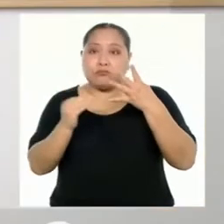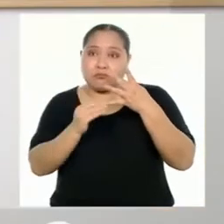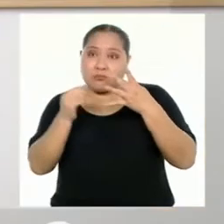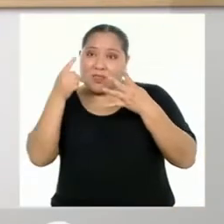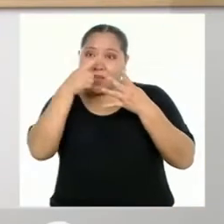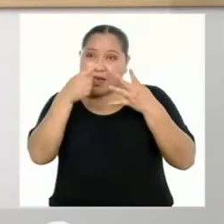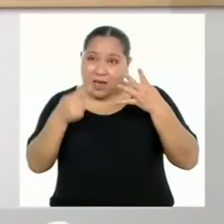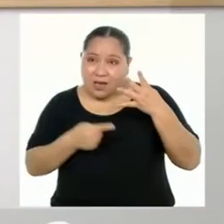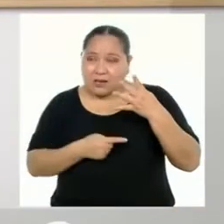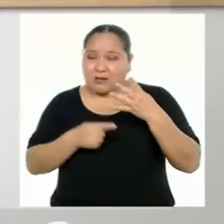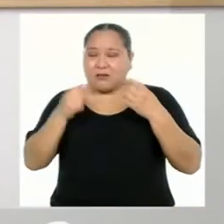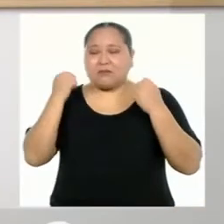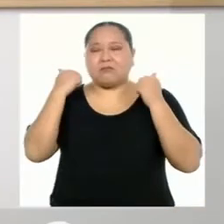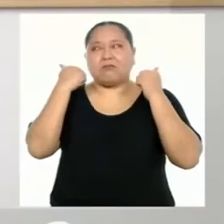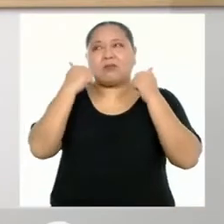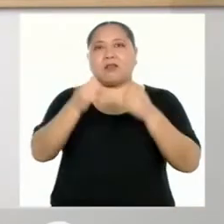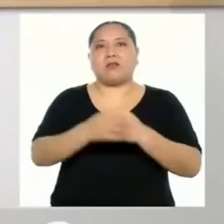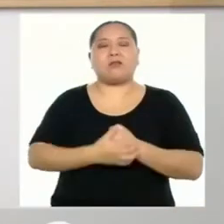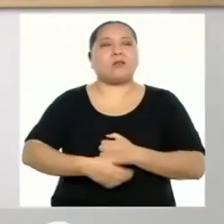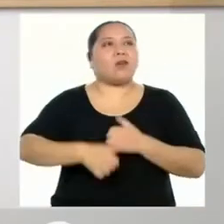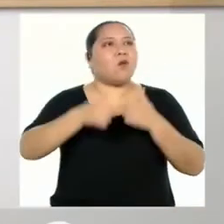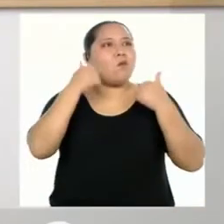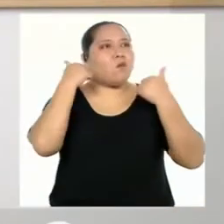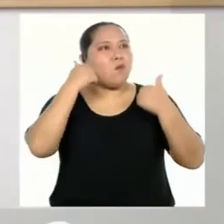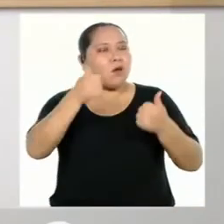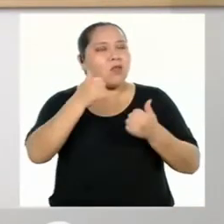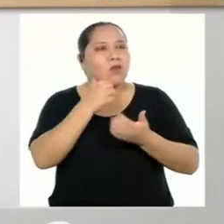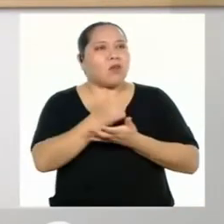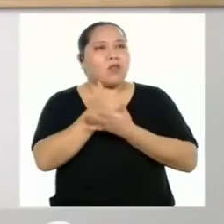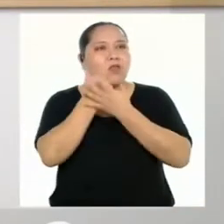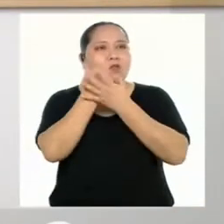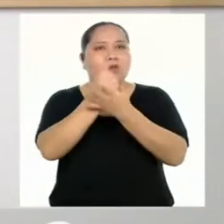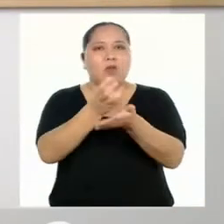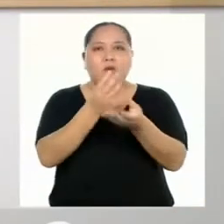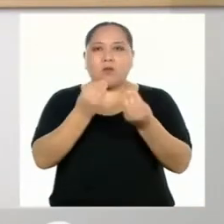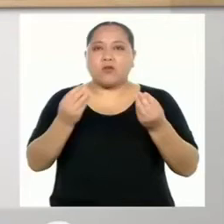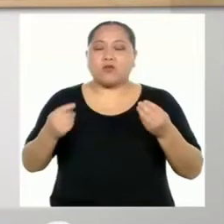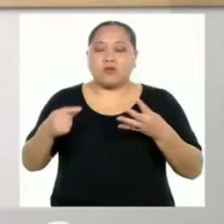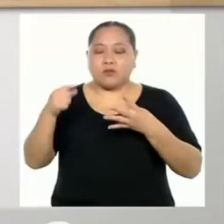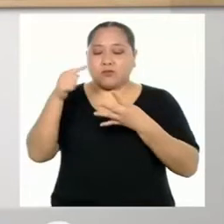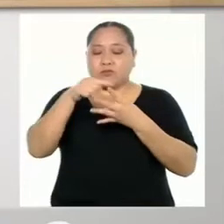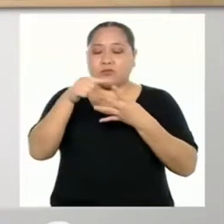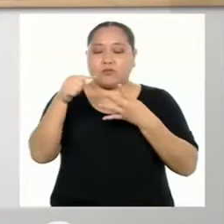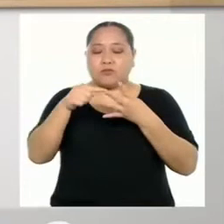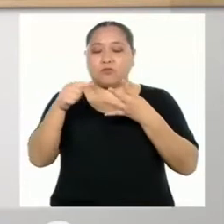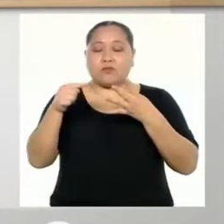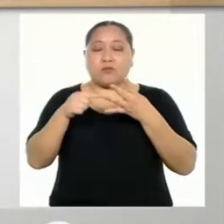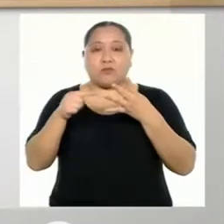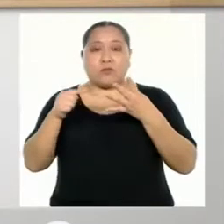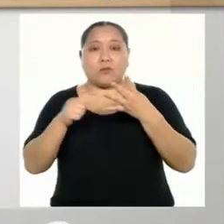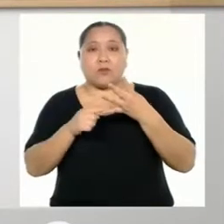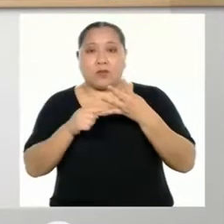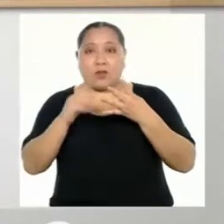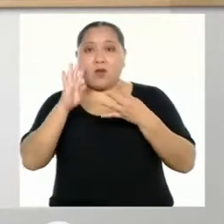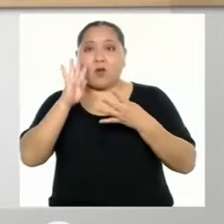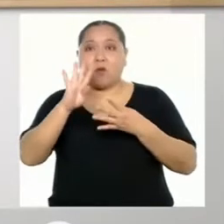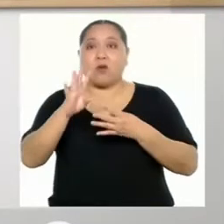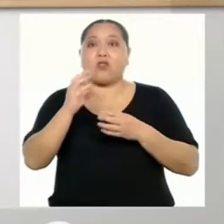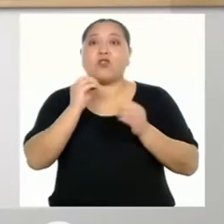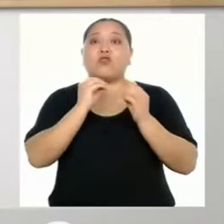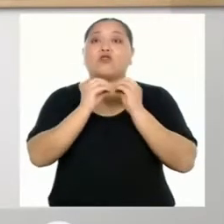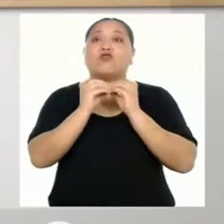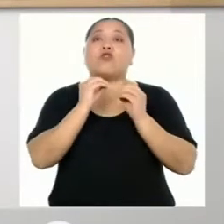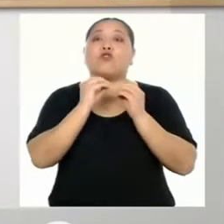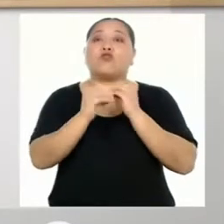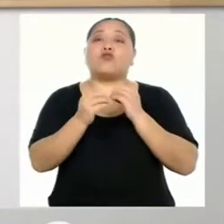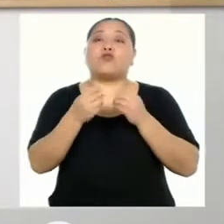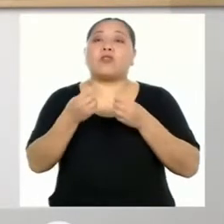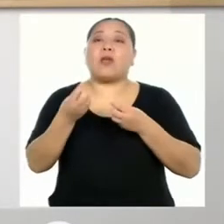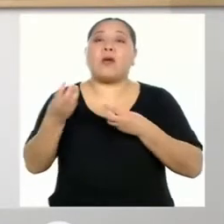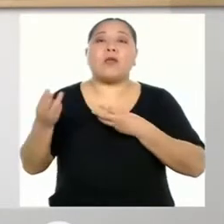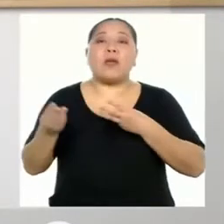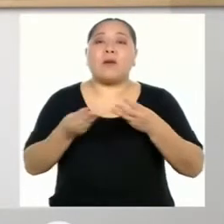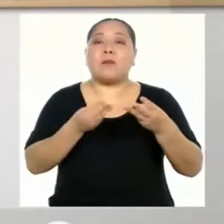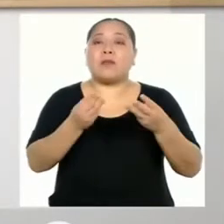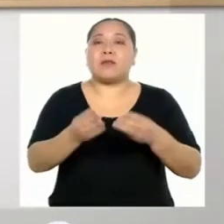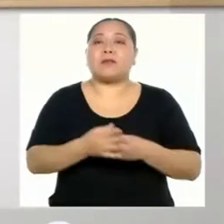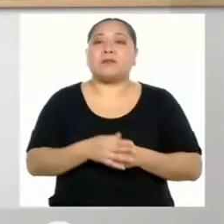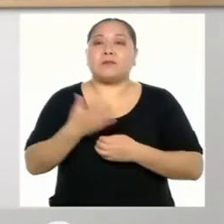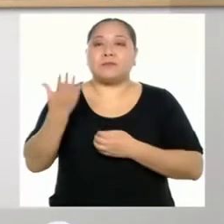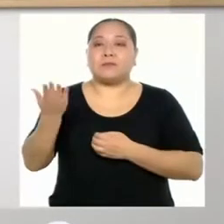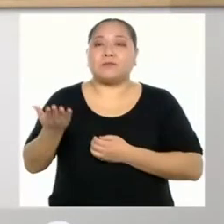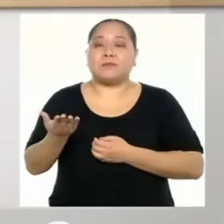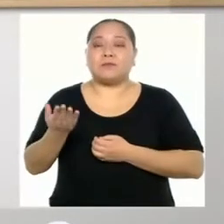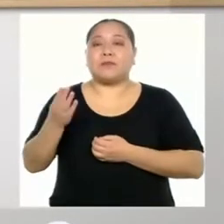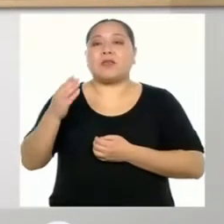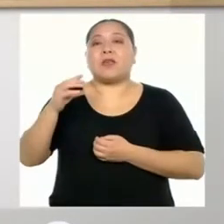mucho mejor. ¡Qué bueno que te haya servido, Christopher! Las cuatro fases de la resolución de problemas propuestas por el